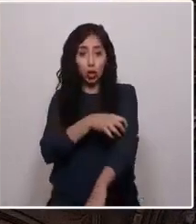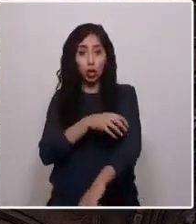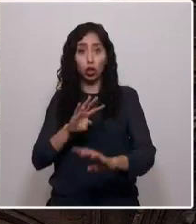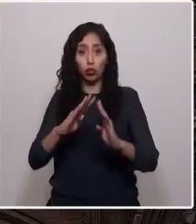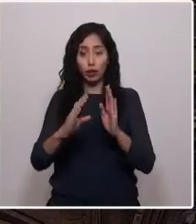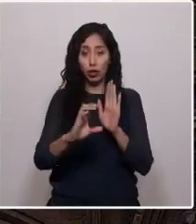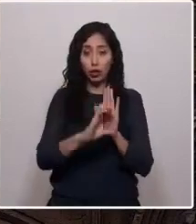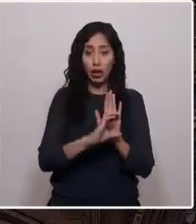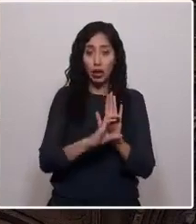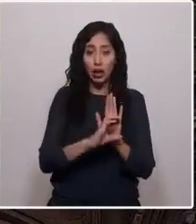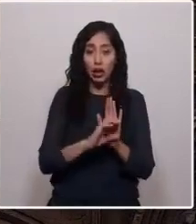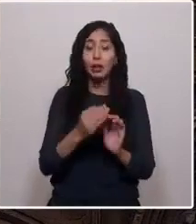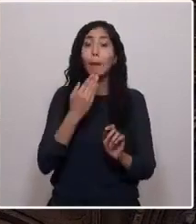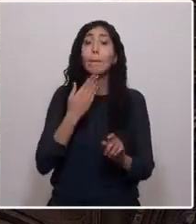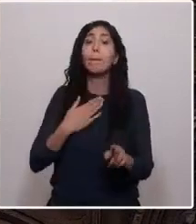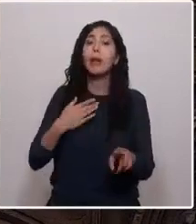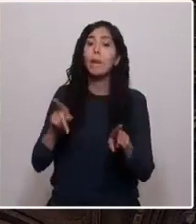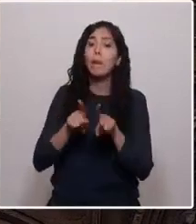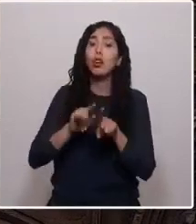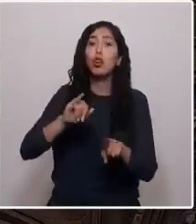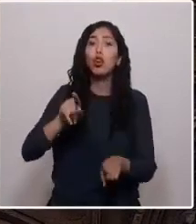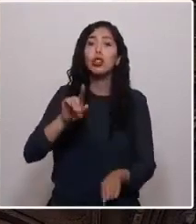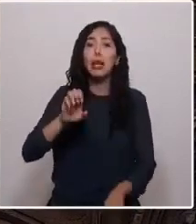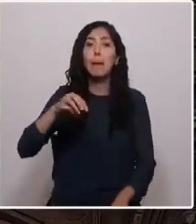con ella también a mi hermano José Miguel.